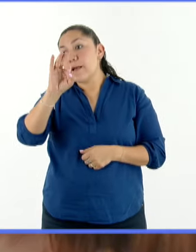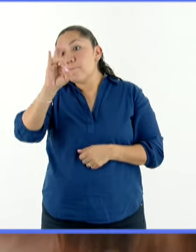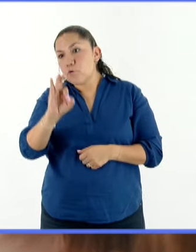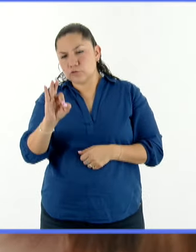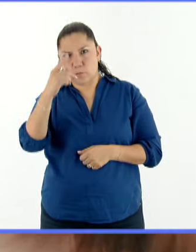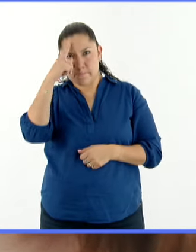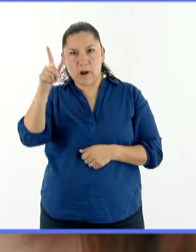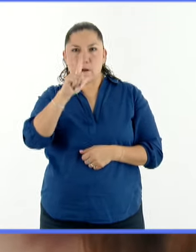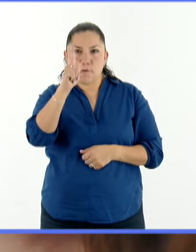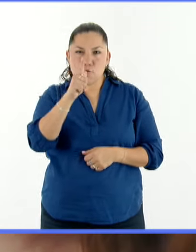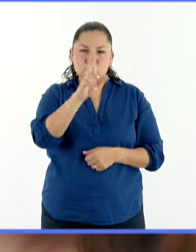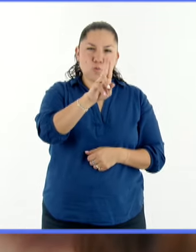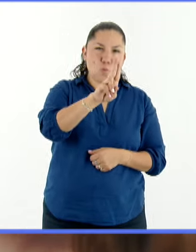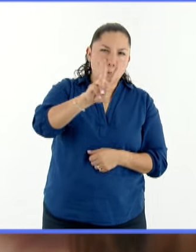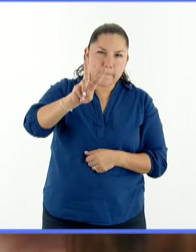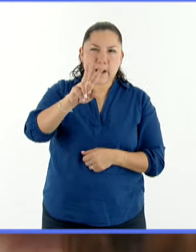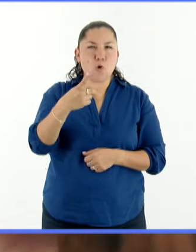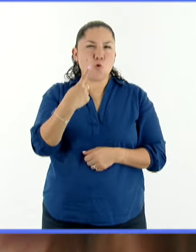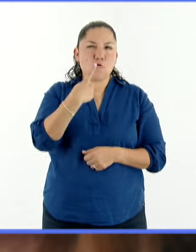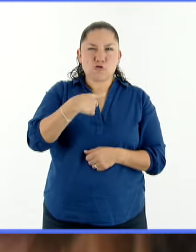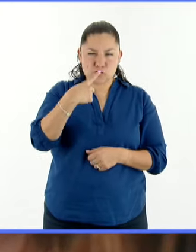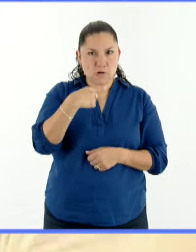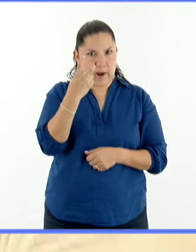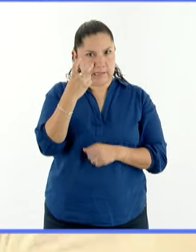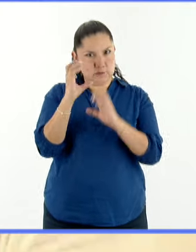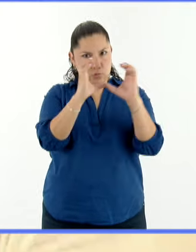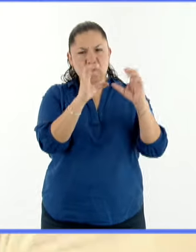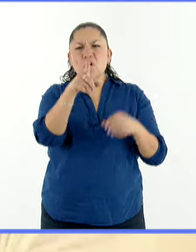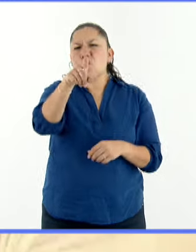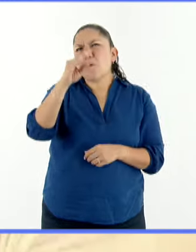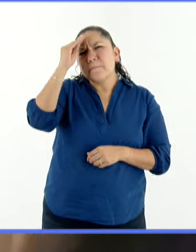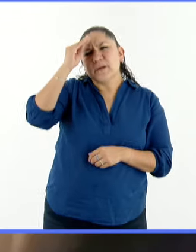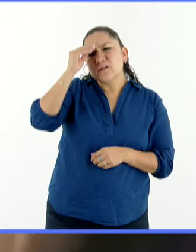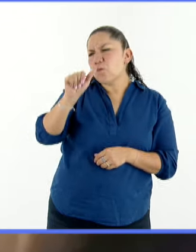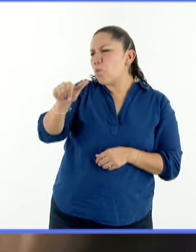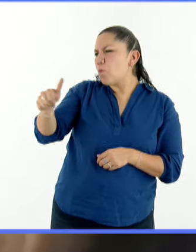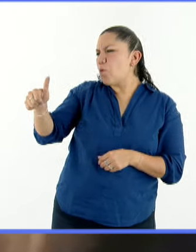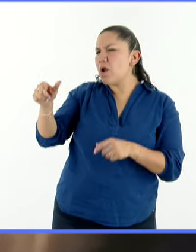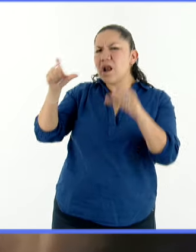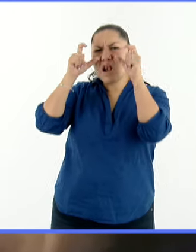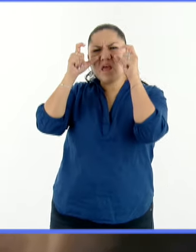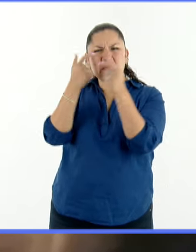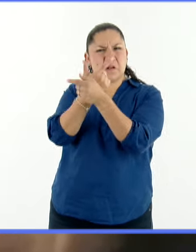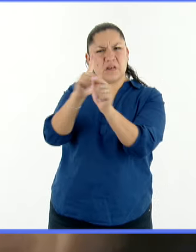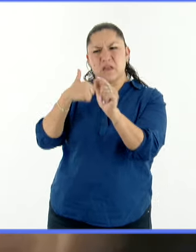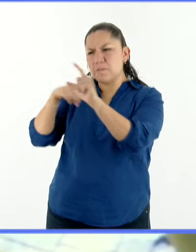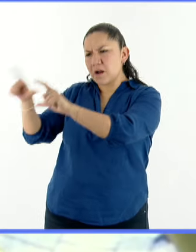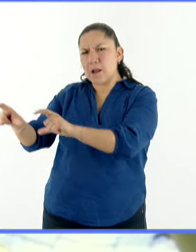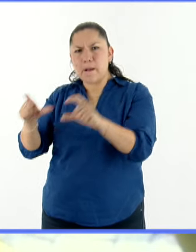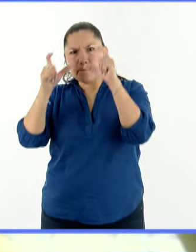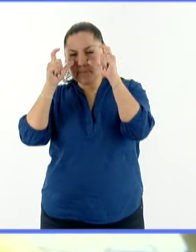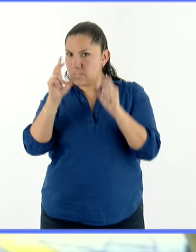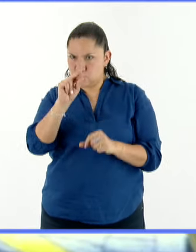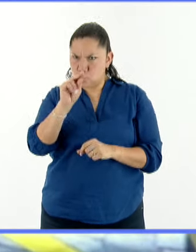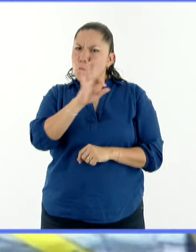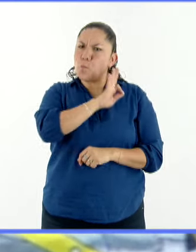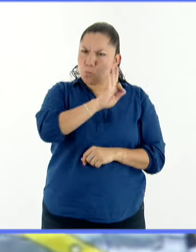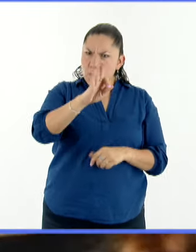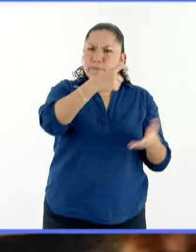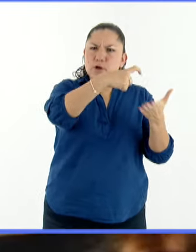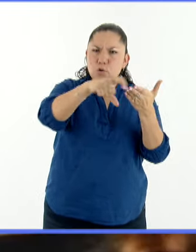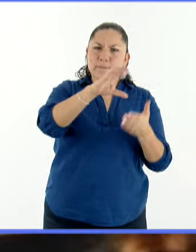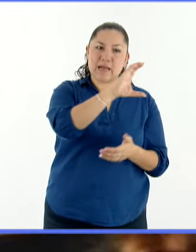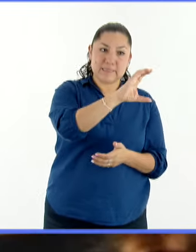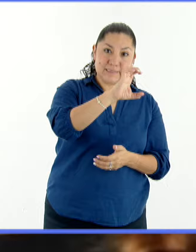No se te ocurra usar lentes de sol comunes. En muchos lugares puedes comprar lentes con el certificado CE o